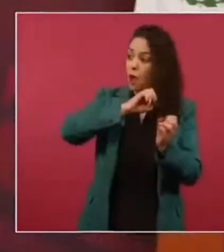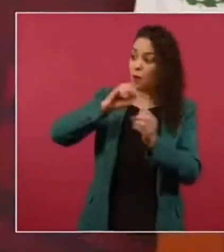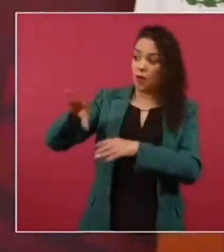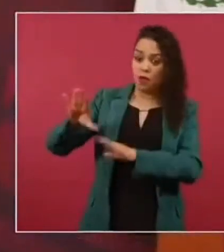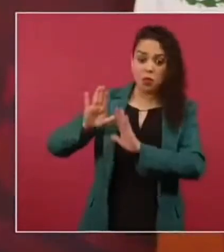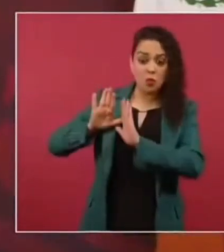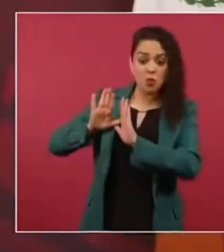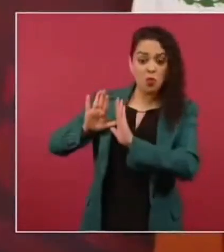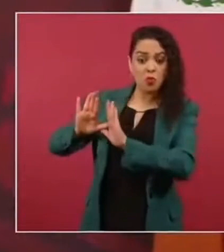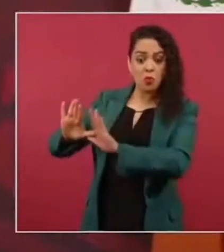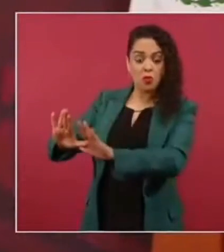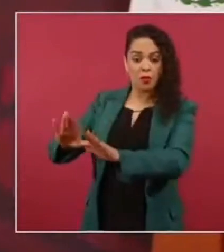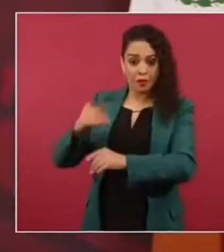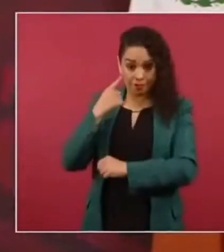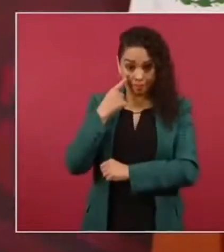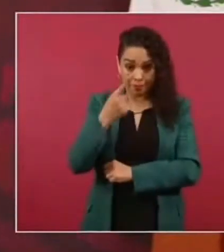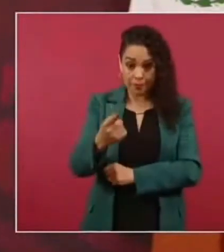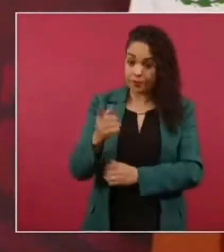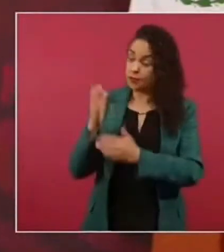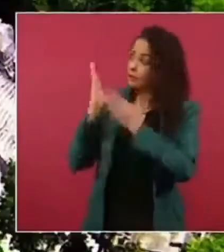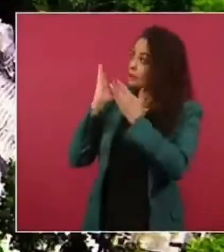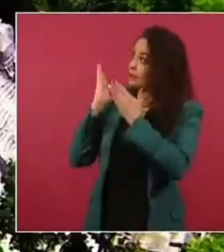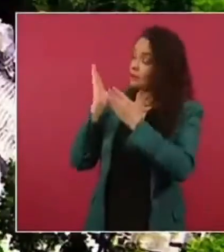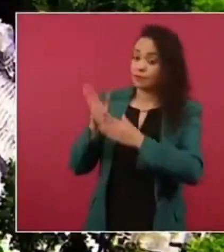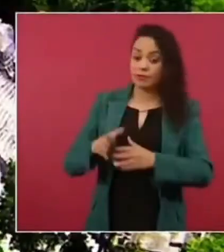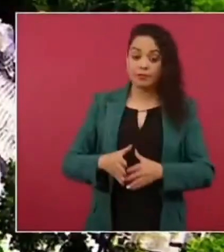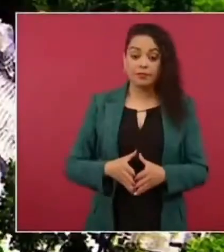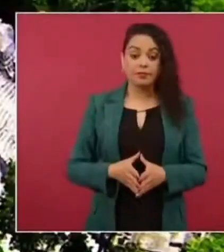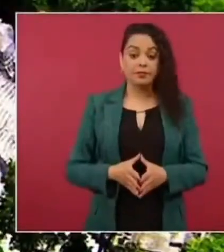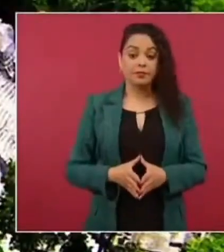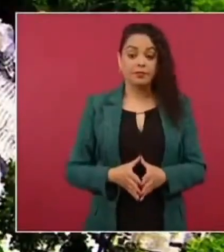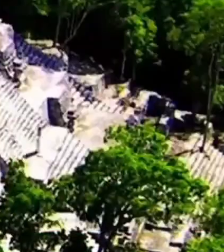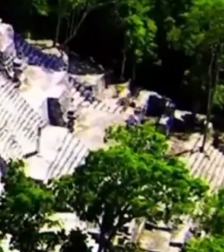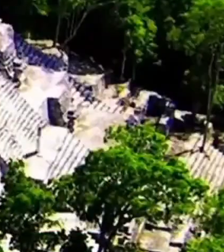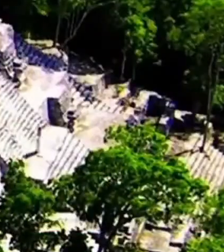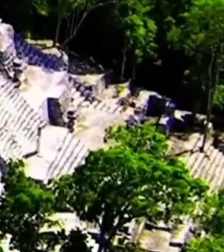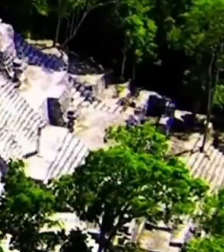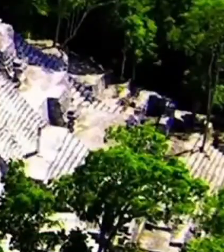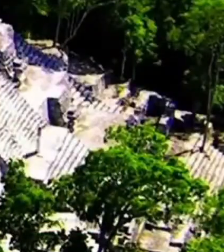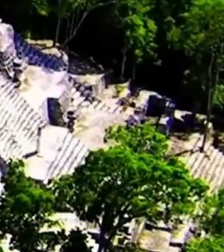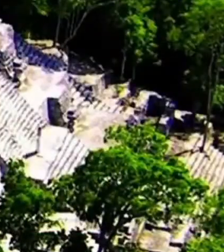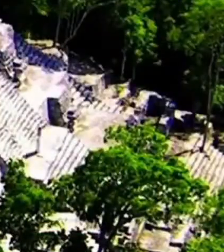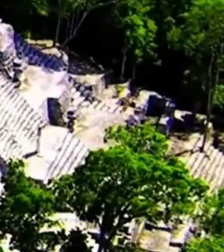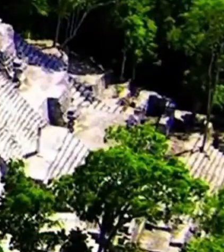miren eso miren eso